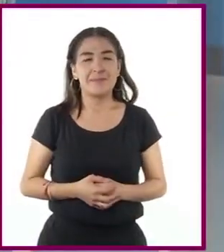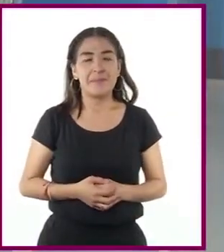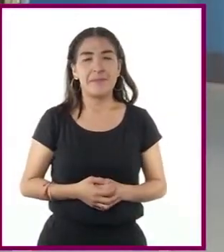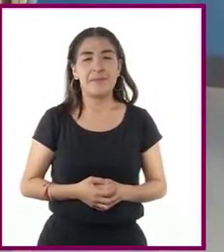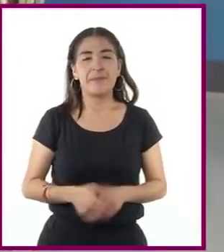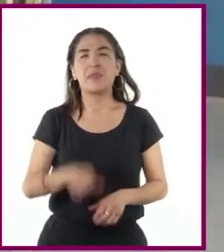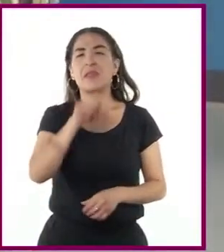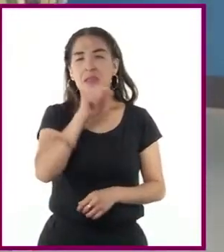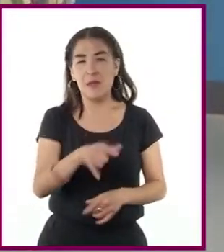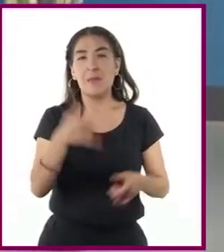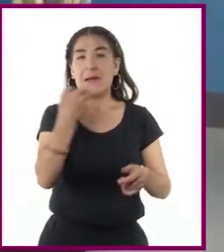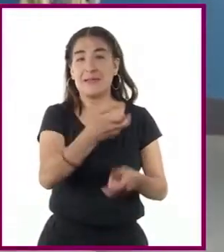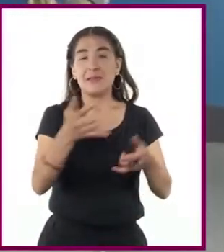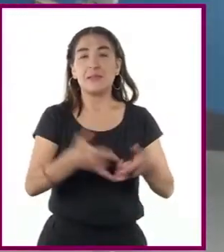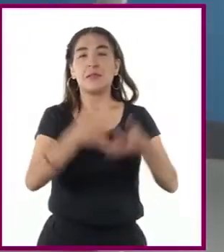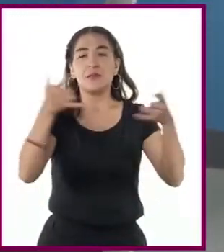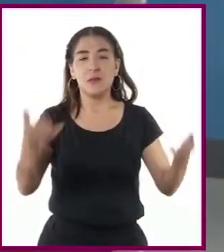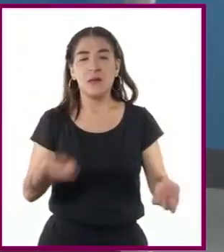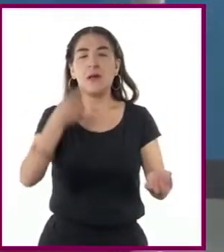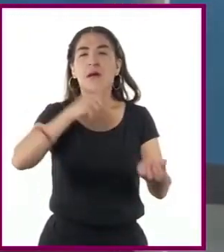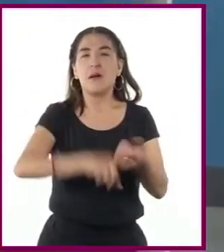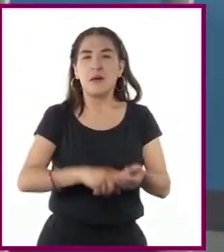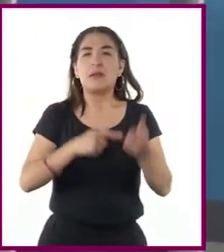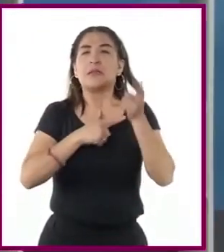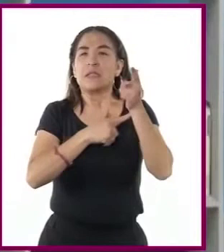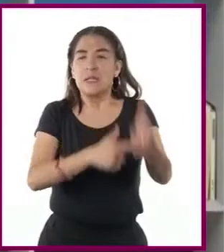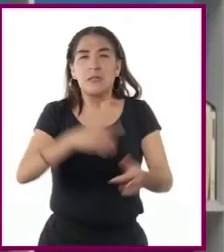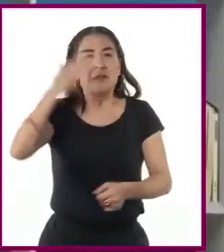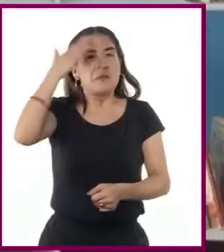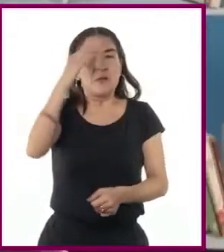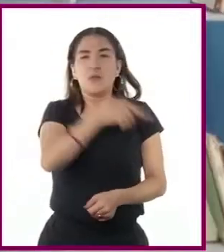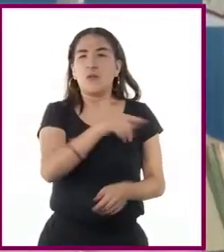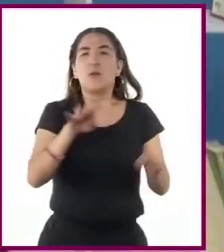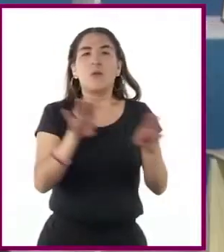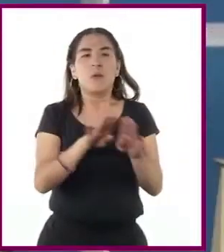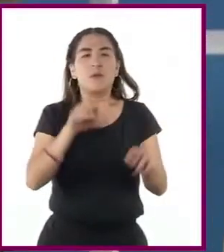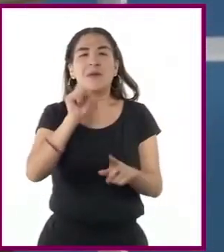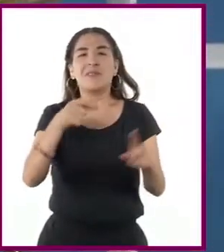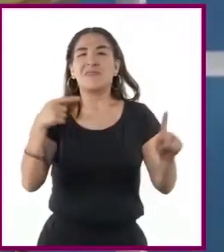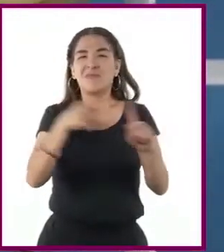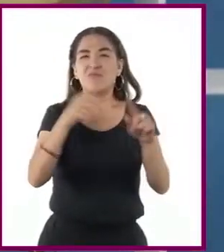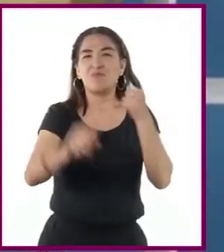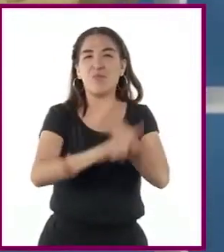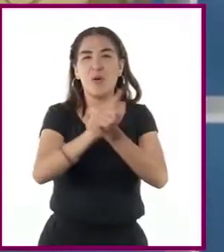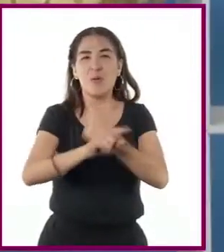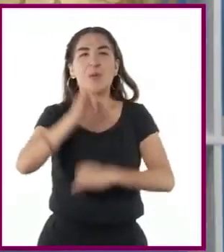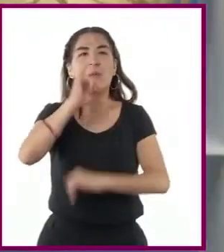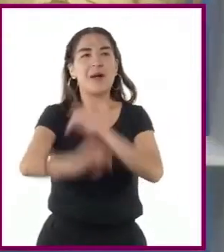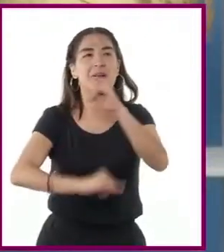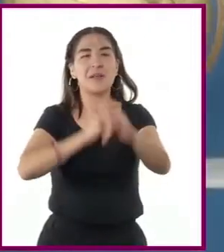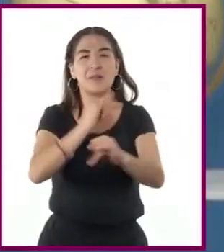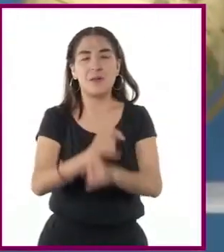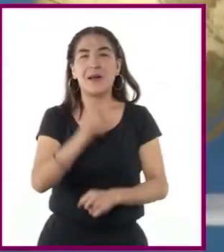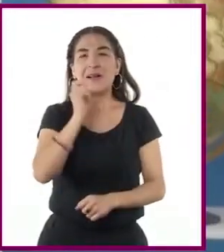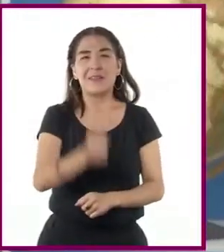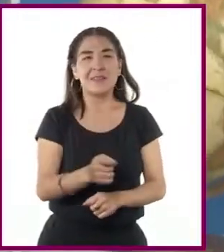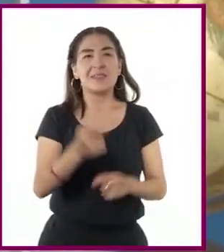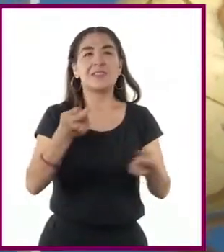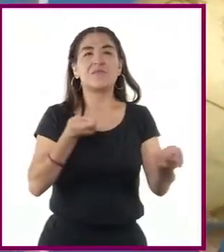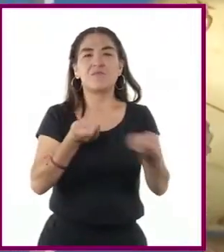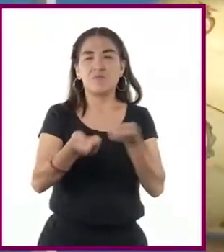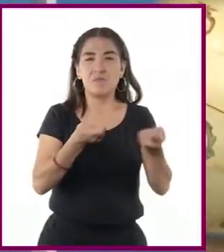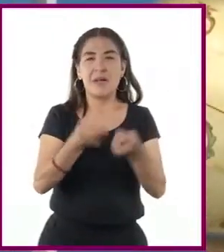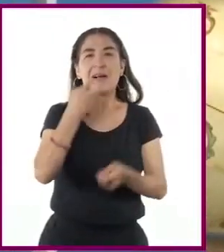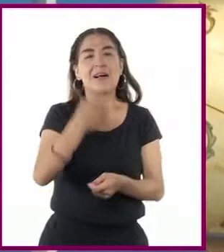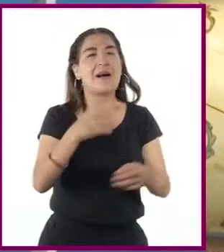embargo, la historia del periodo en su conjunto siguió un patrón único marcado por la peculiar situación internacional que lo dominó hasta la